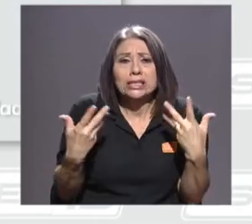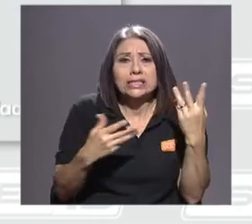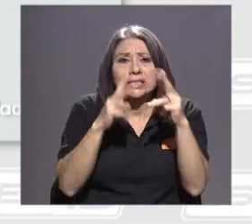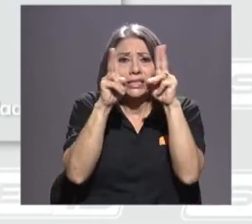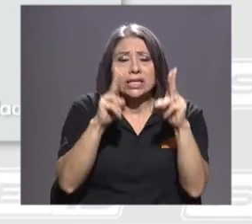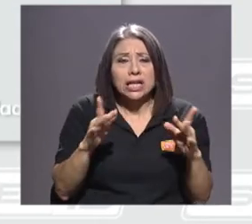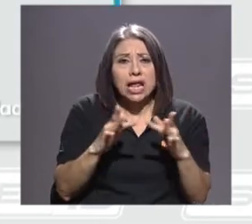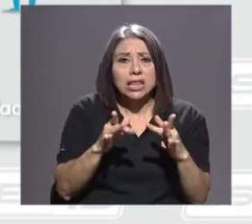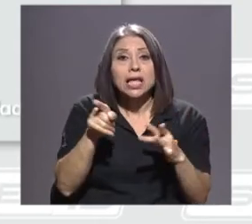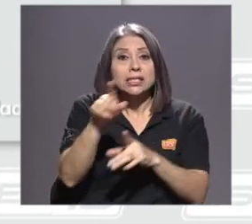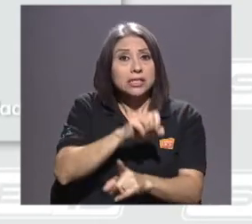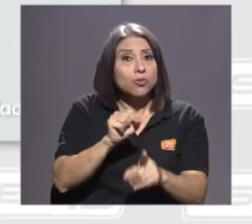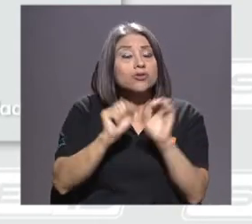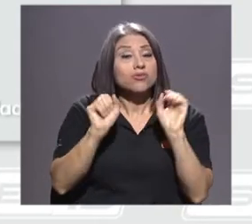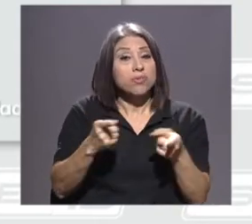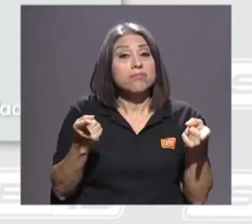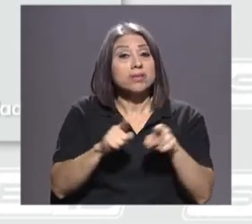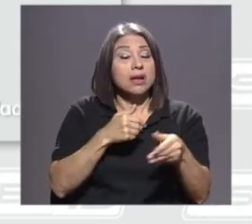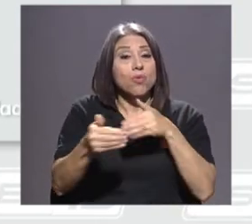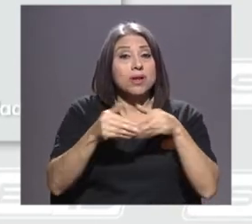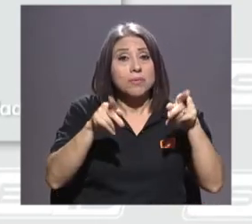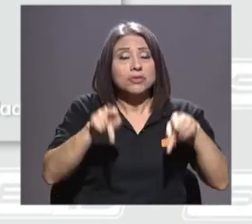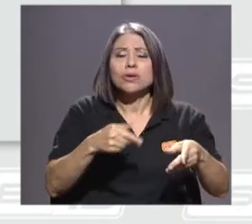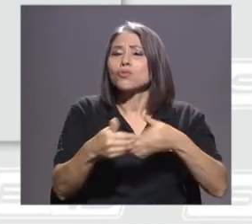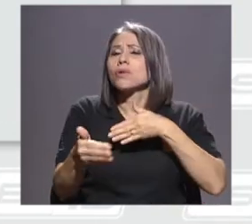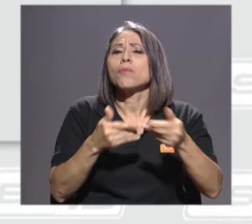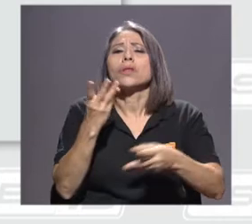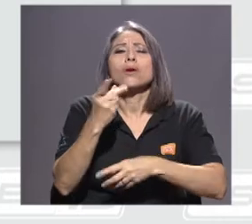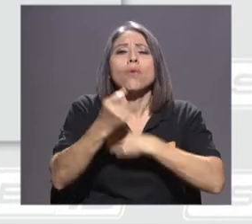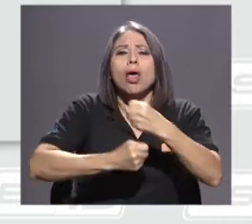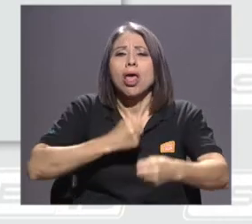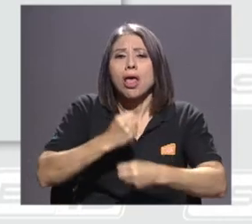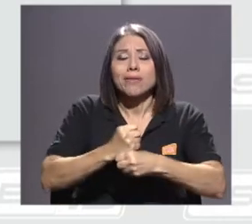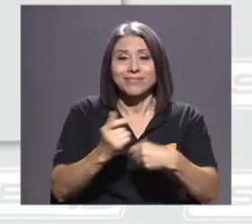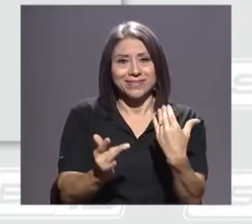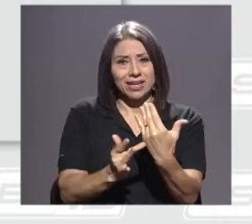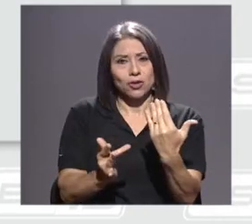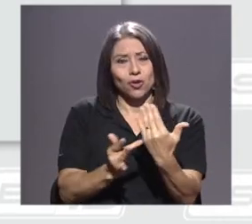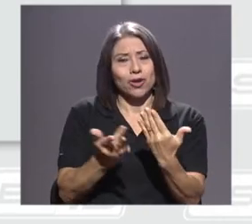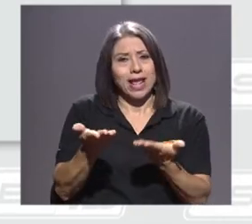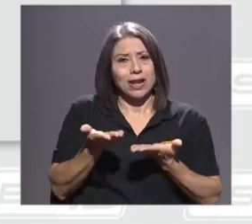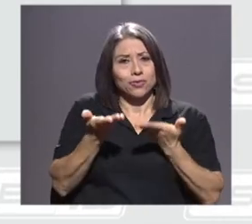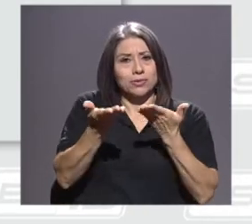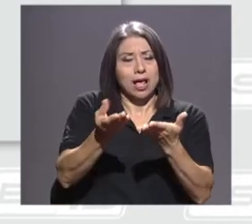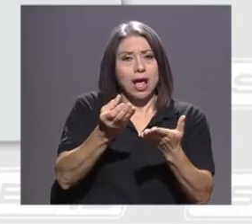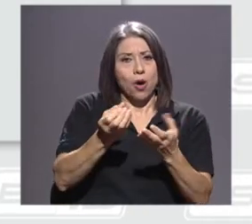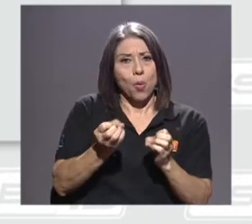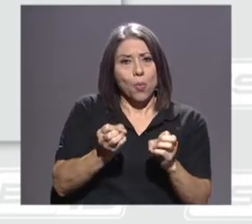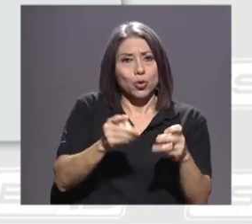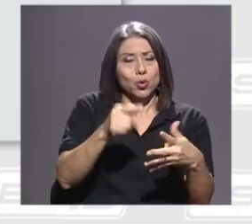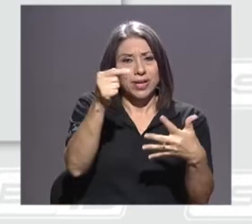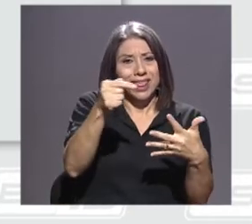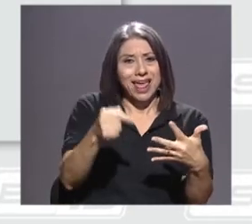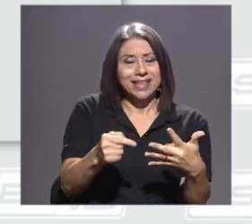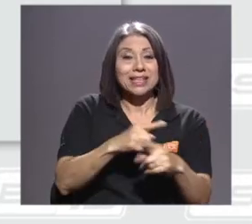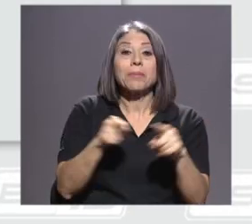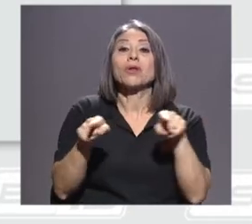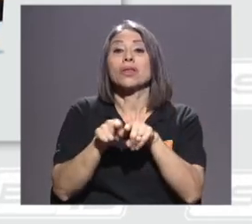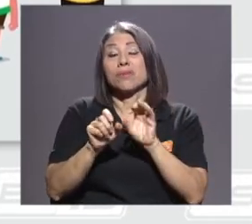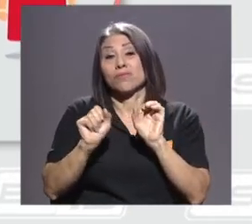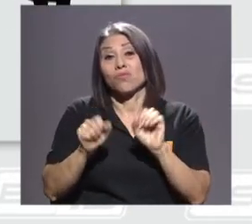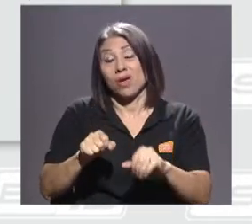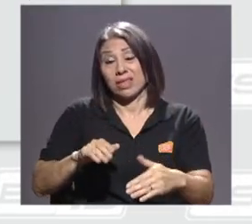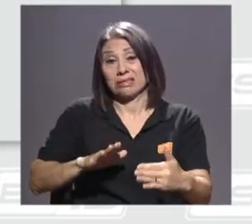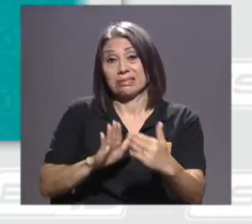situaciones le pueden pasar a cualquiera, no importa la edad. Y es que la tecnología nos ofrece oportunidades, pero también riesgos y